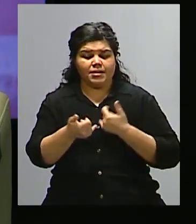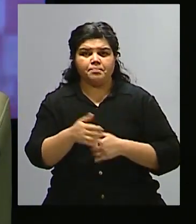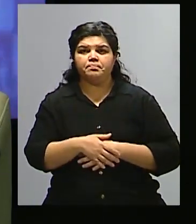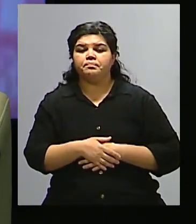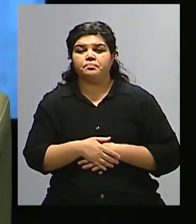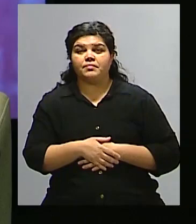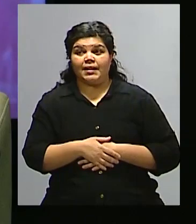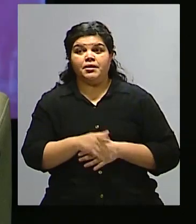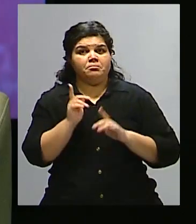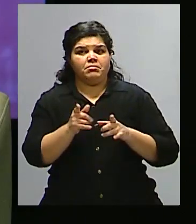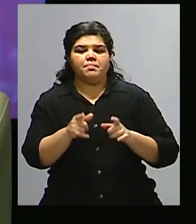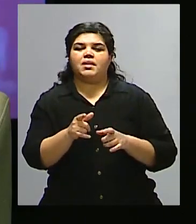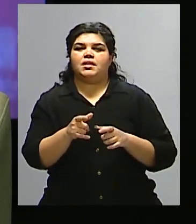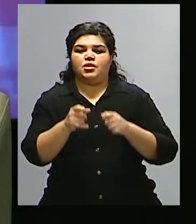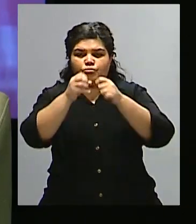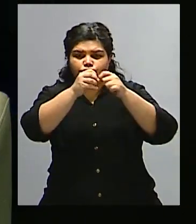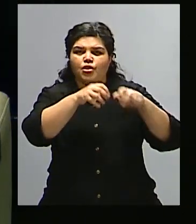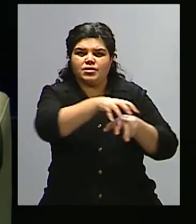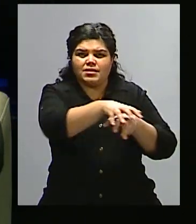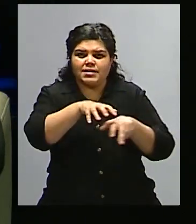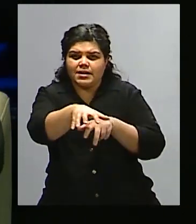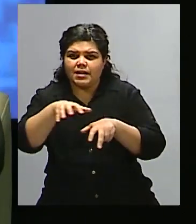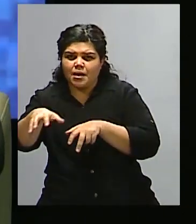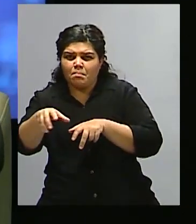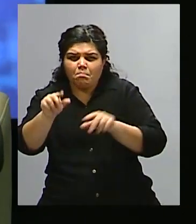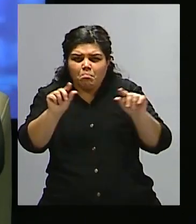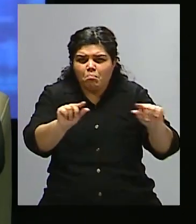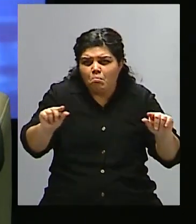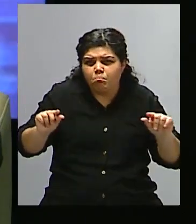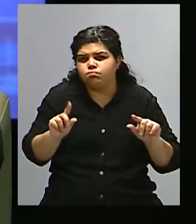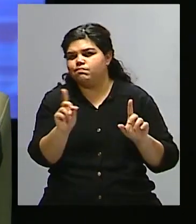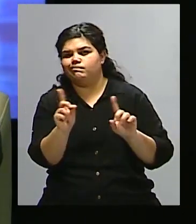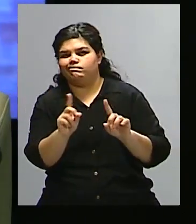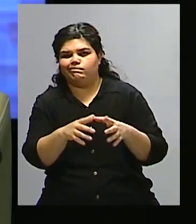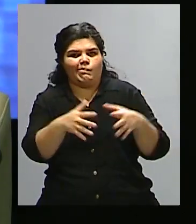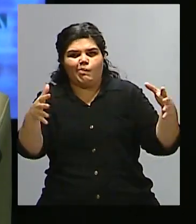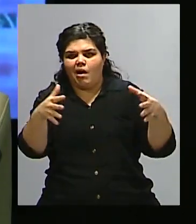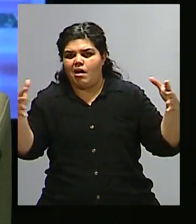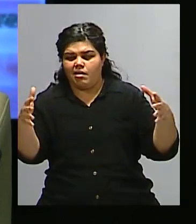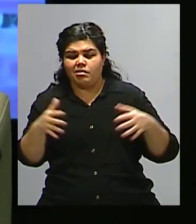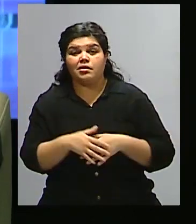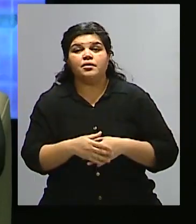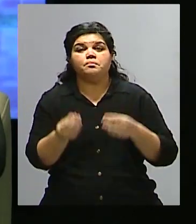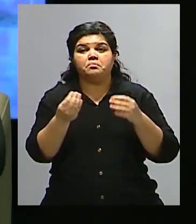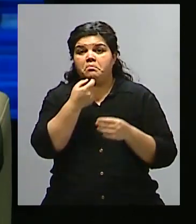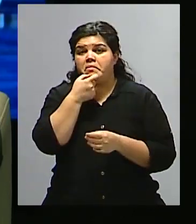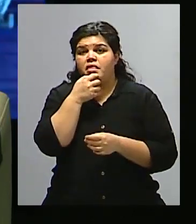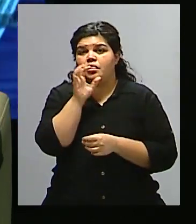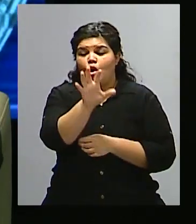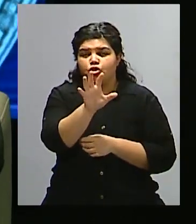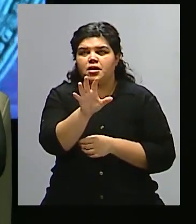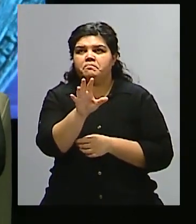lo que involucra el subsistema, varía de una región a otra. La provincia de Mendoza puede tener, digamos, un